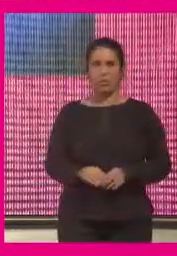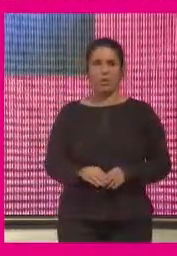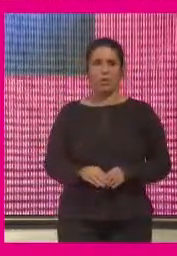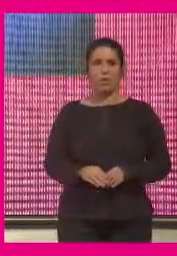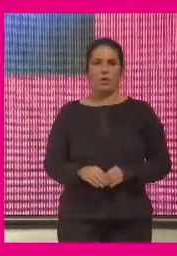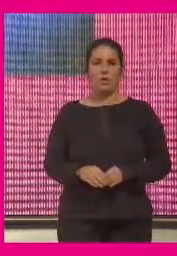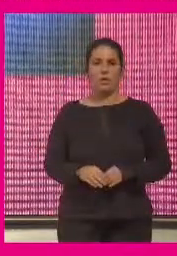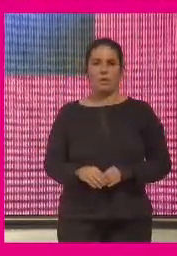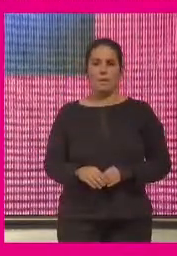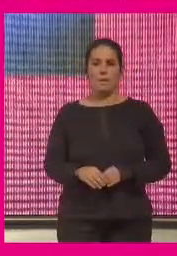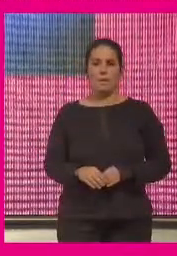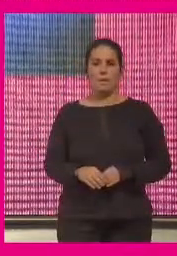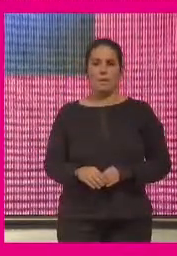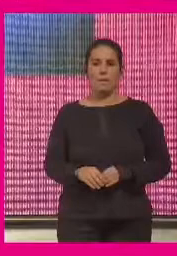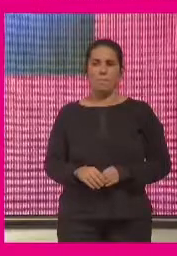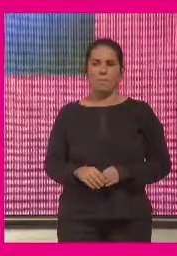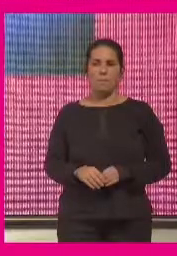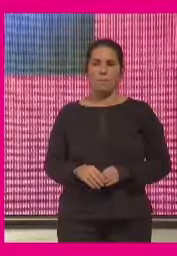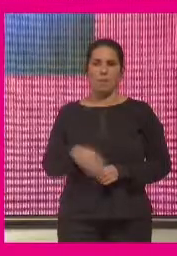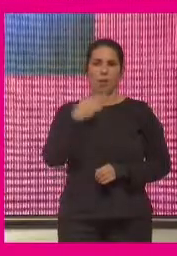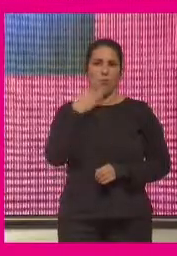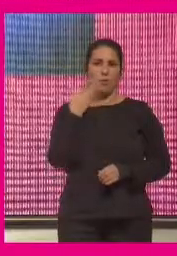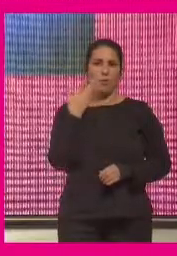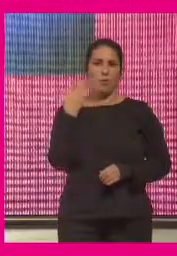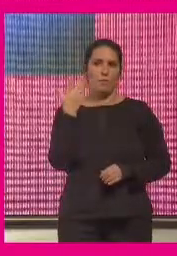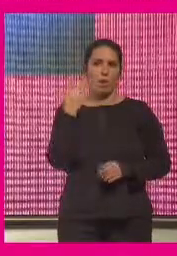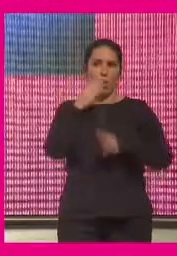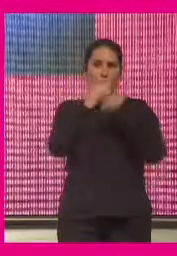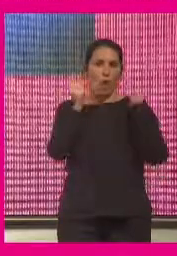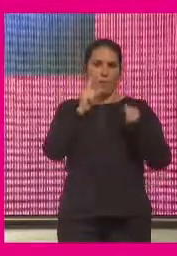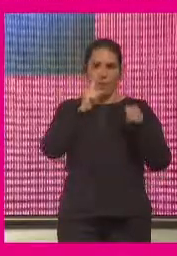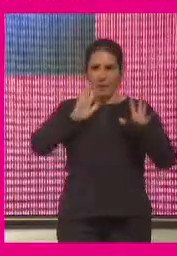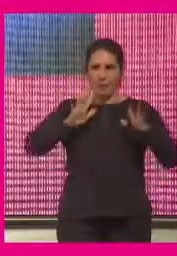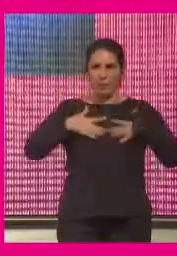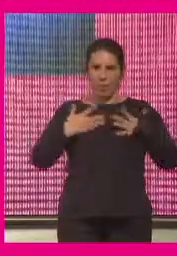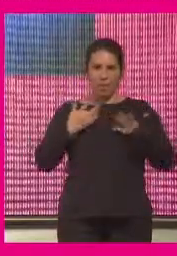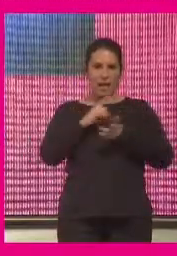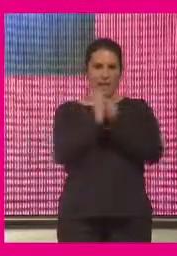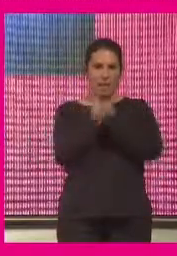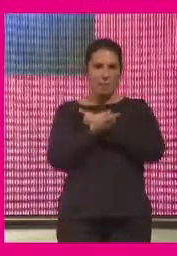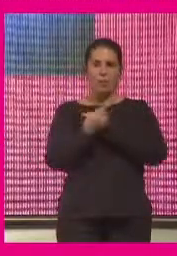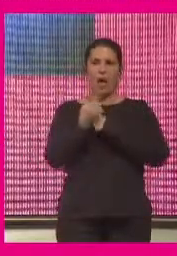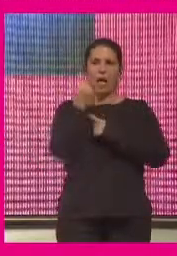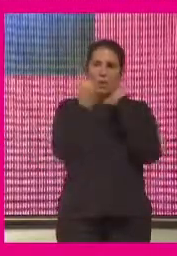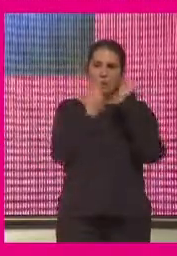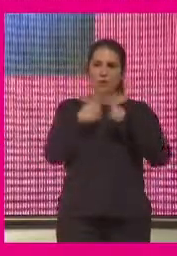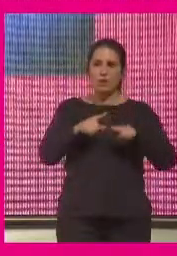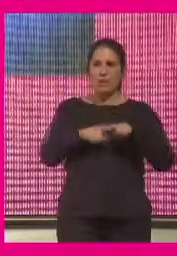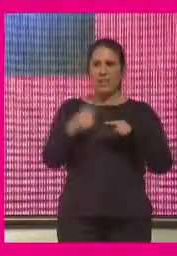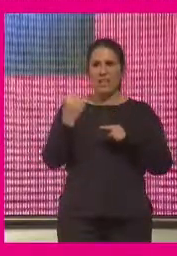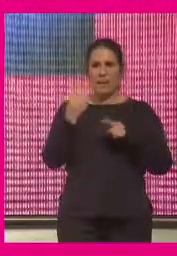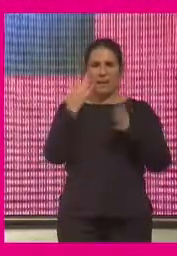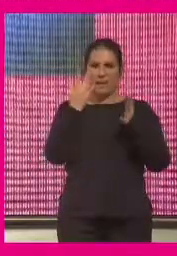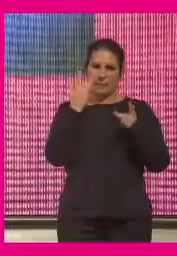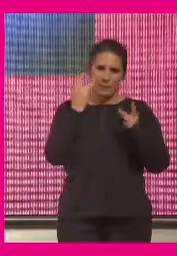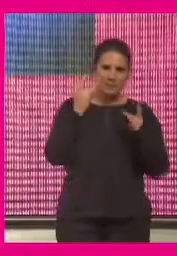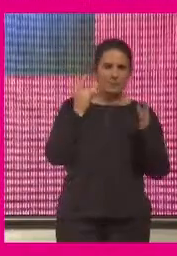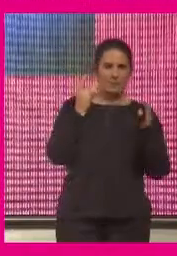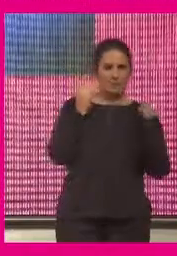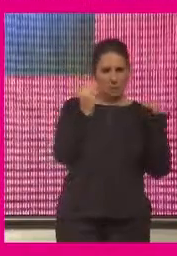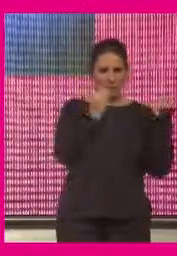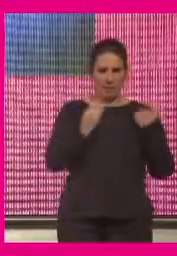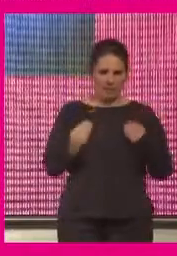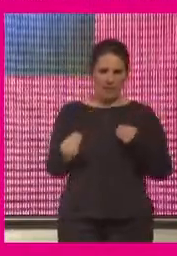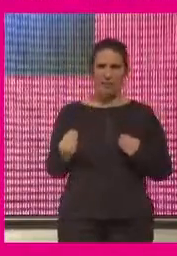efectivamente que se nos ha sobrevenido el cambio y que hay flecos y detalles que pulir que tienen que ver